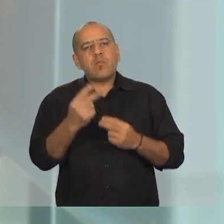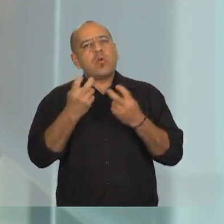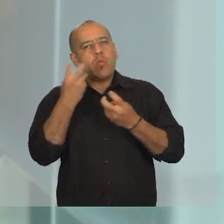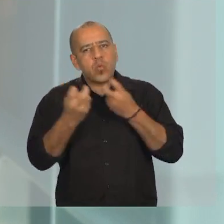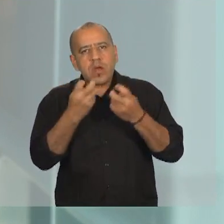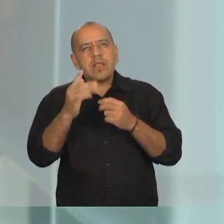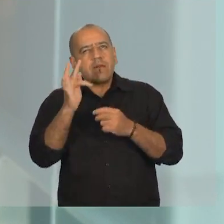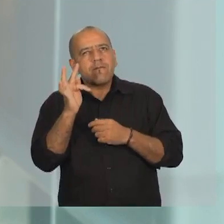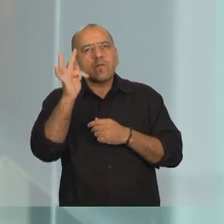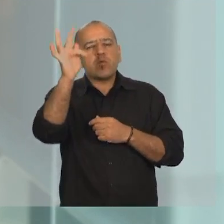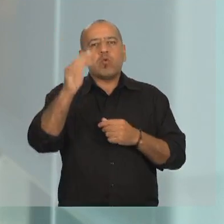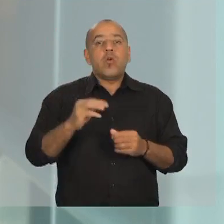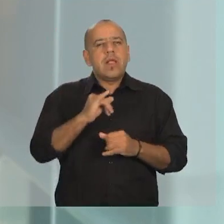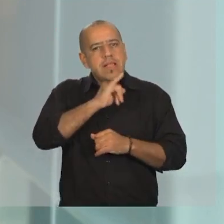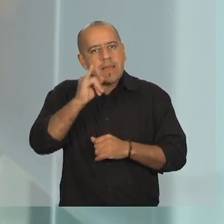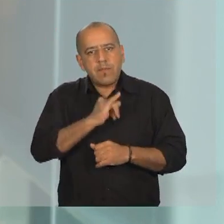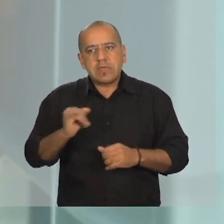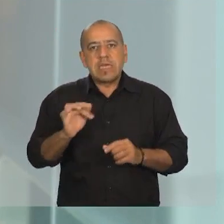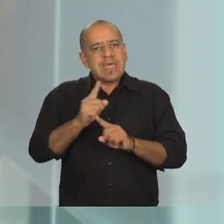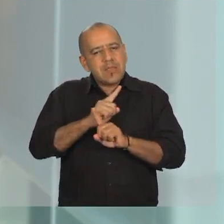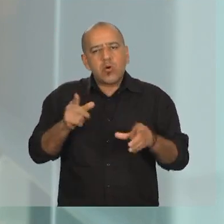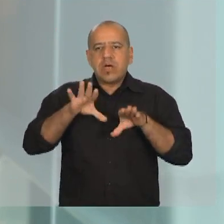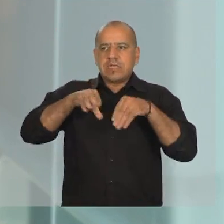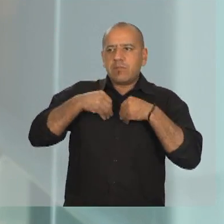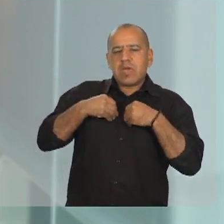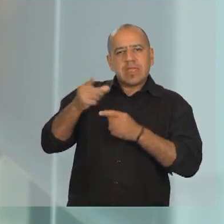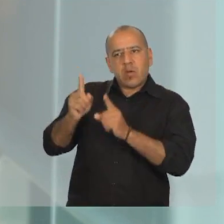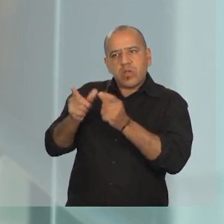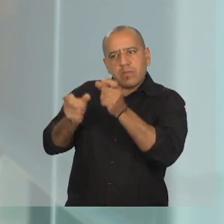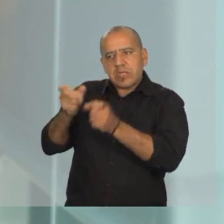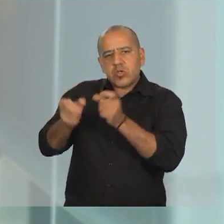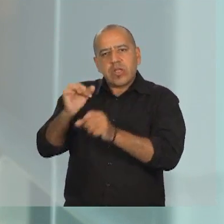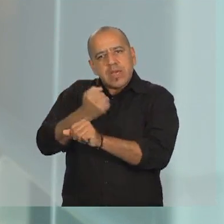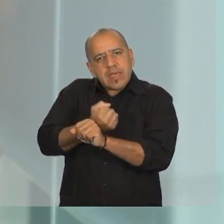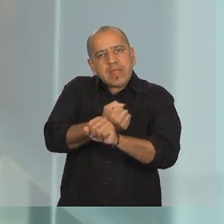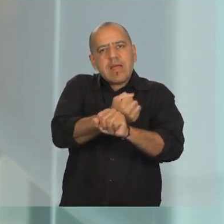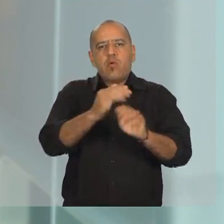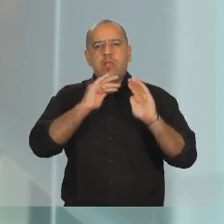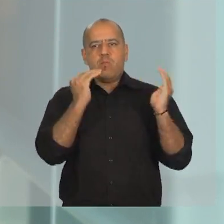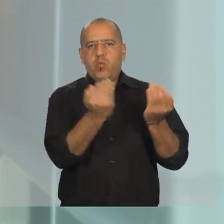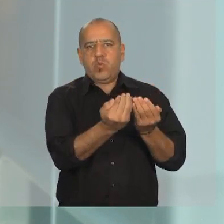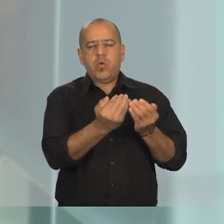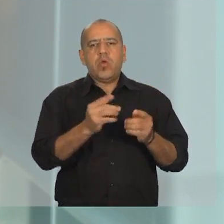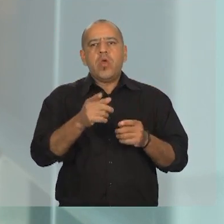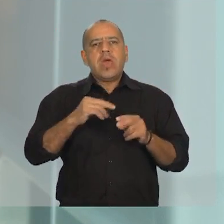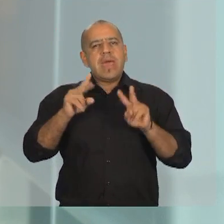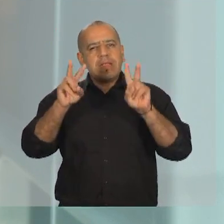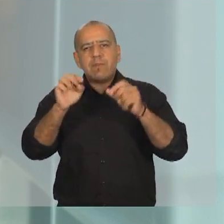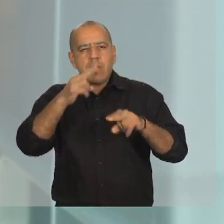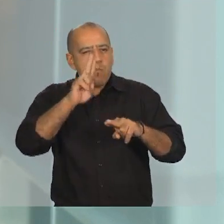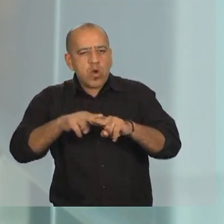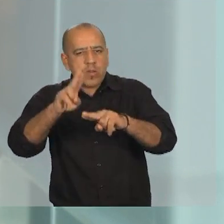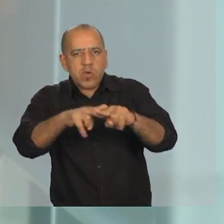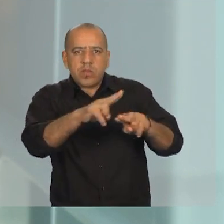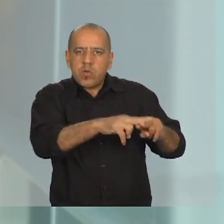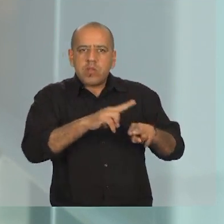tan anhelada paz y no permitir que los tiranos lleven al mundo hacia la esclavitud. El genocidio es